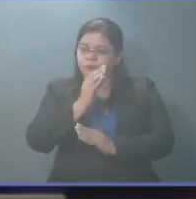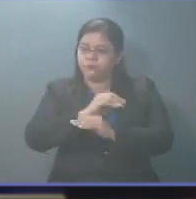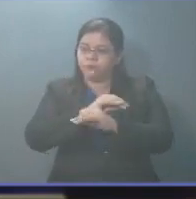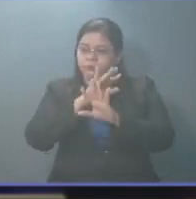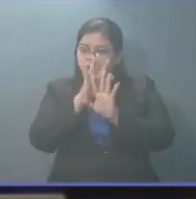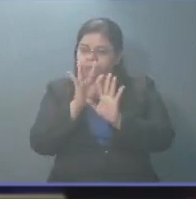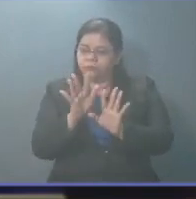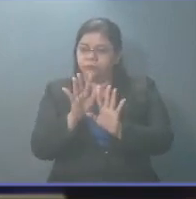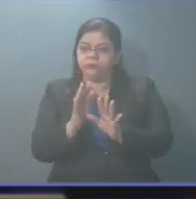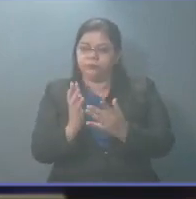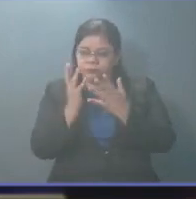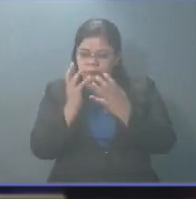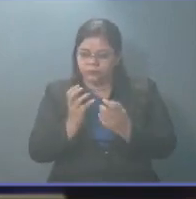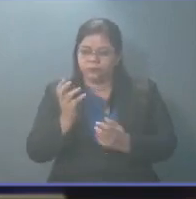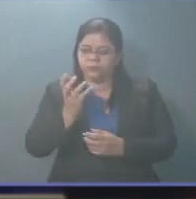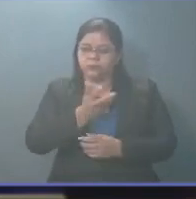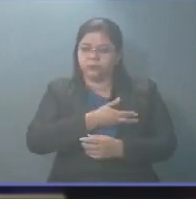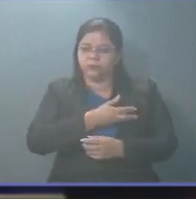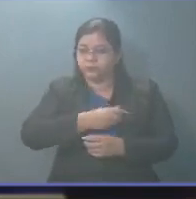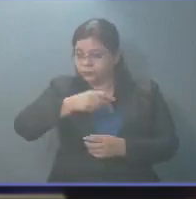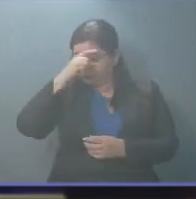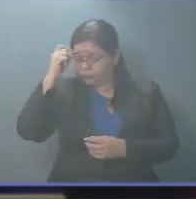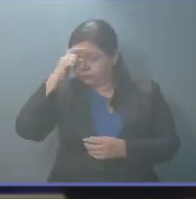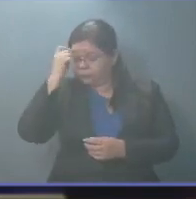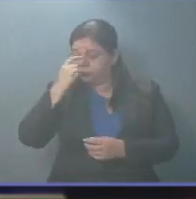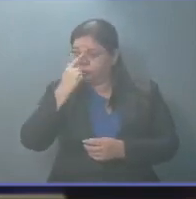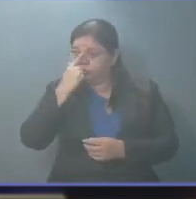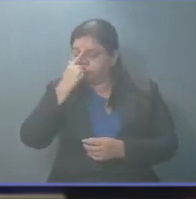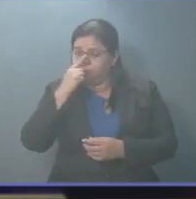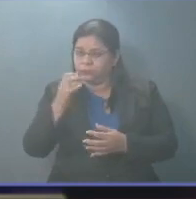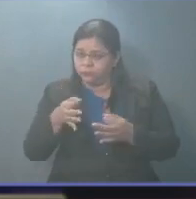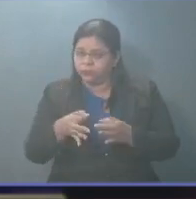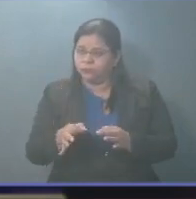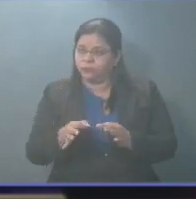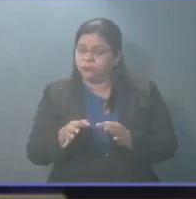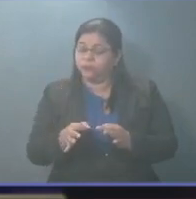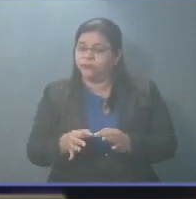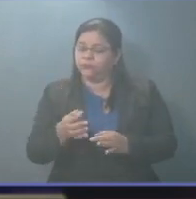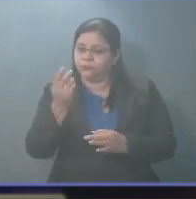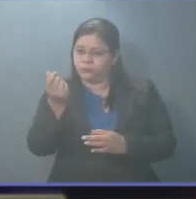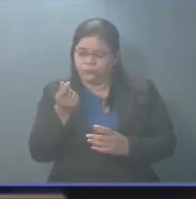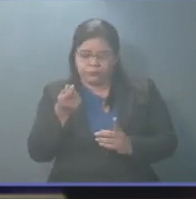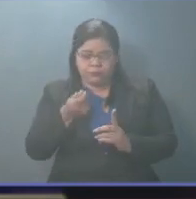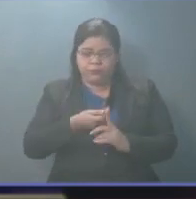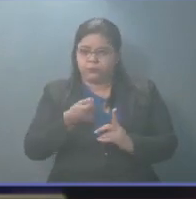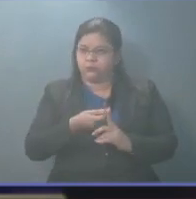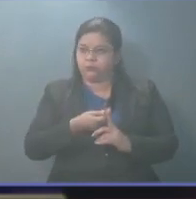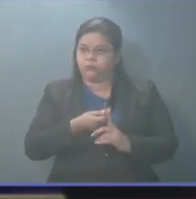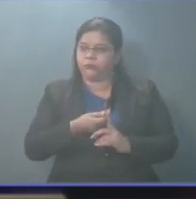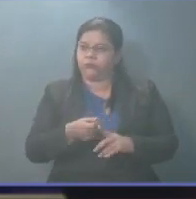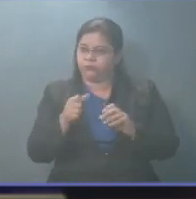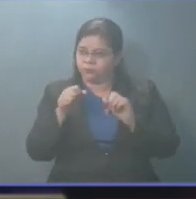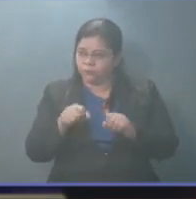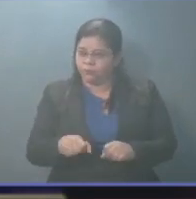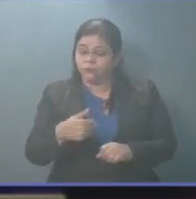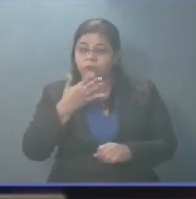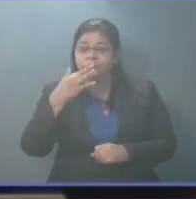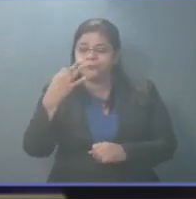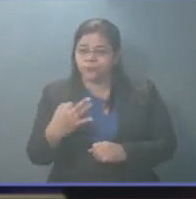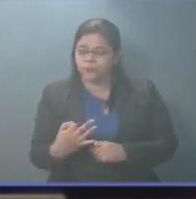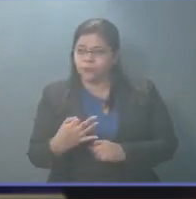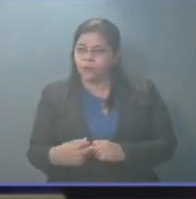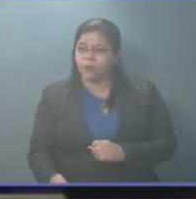Deben de manejarse de tal forma que esos fondos lleguen de verdad